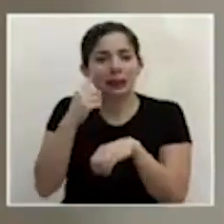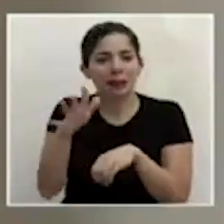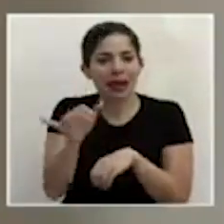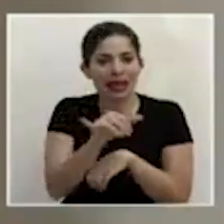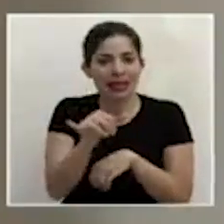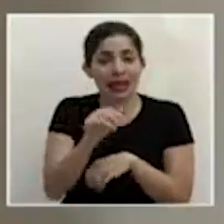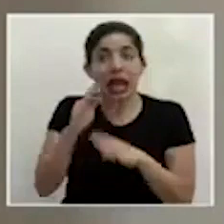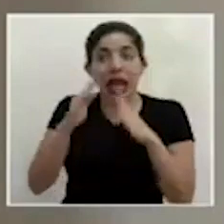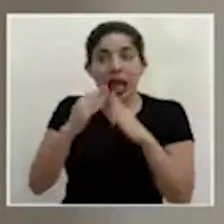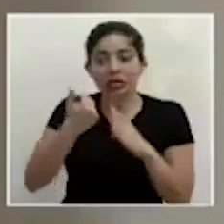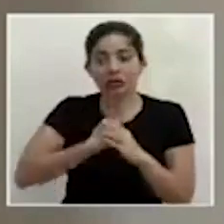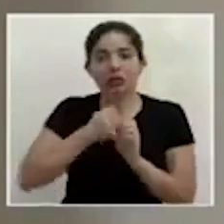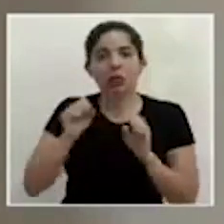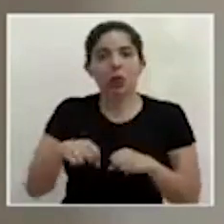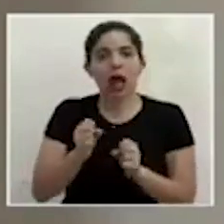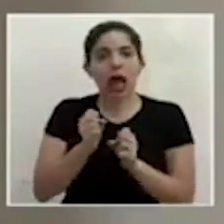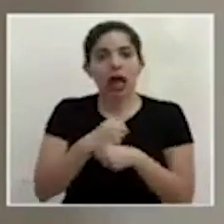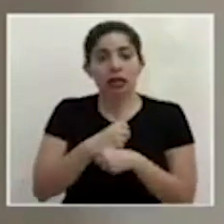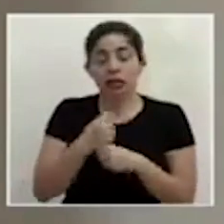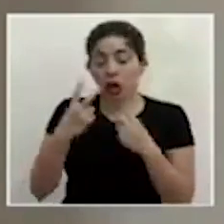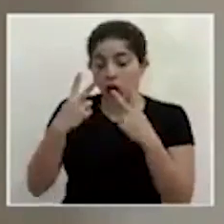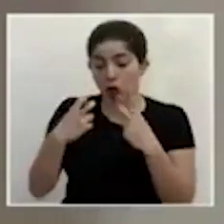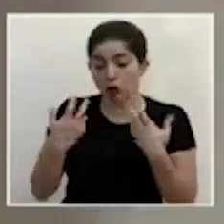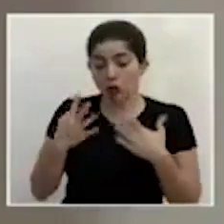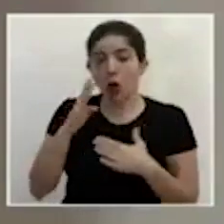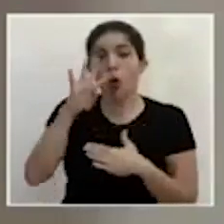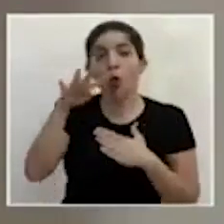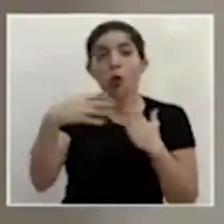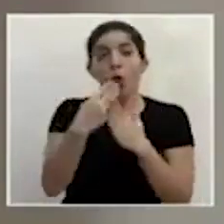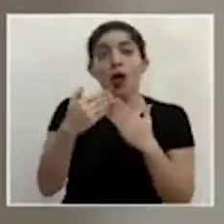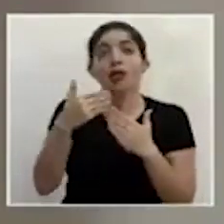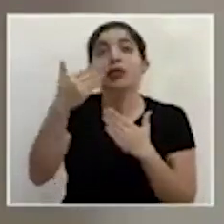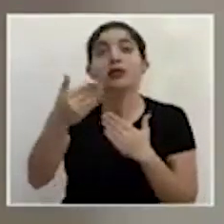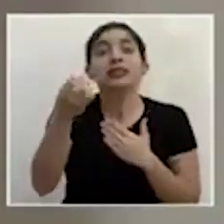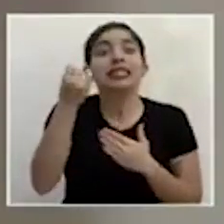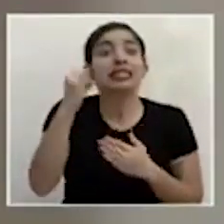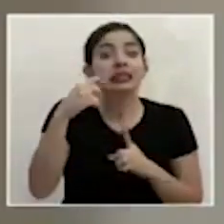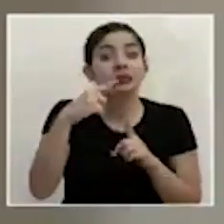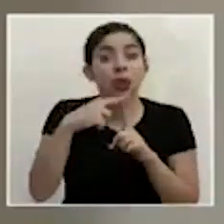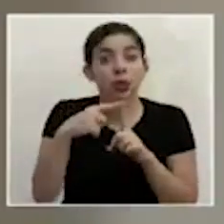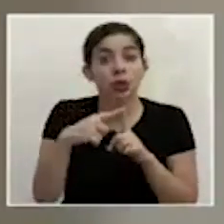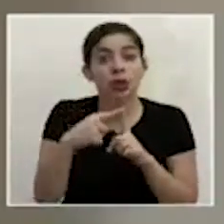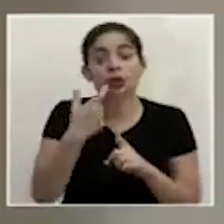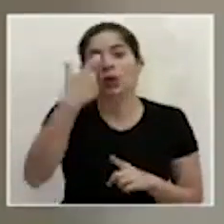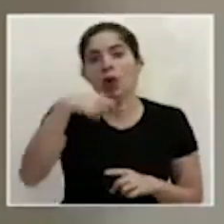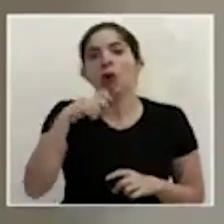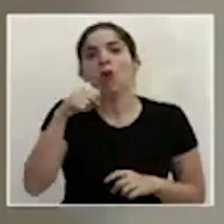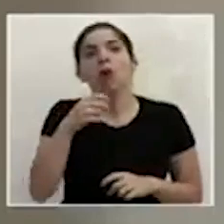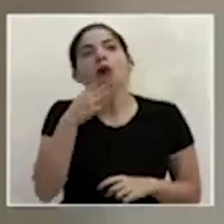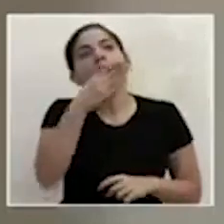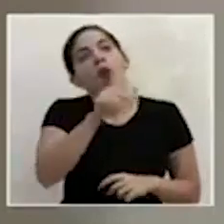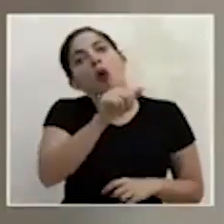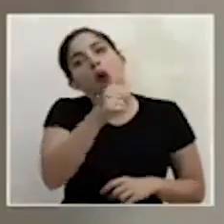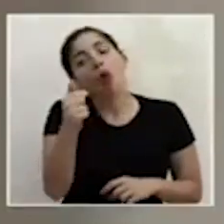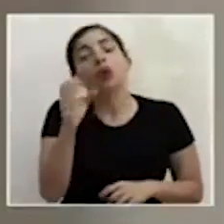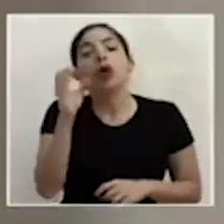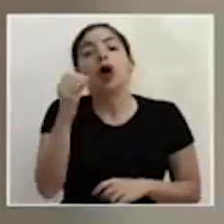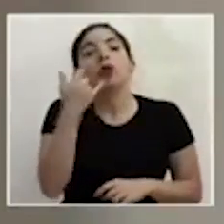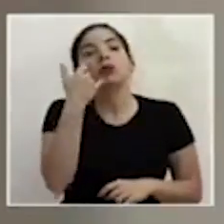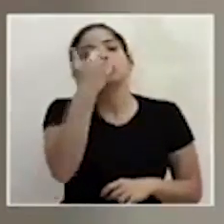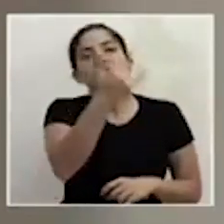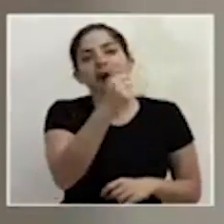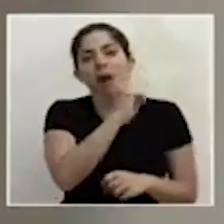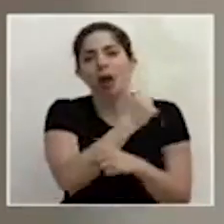hacer desde la casa se hace la prueba y cuatro horas después si fuese positivo se pueden realizar otra o llamar a las autoridades